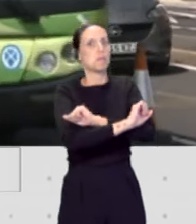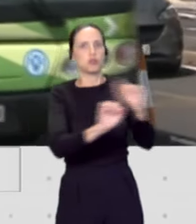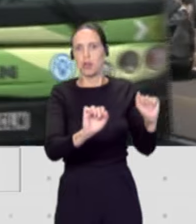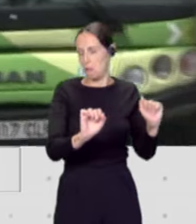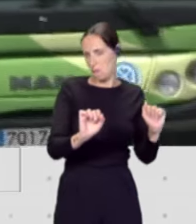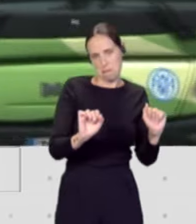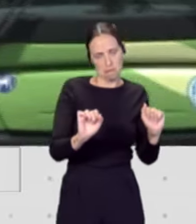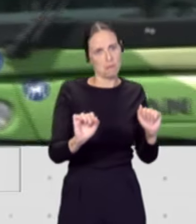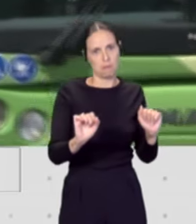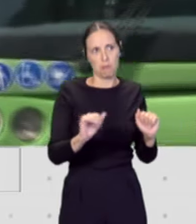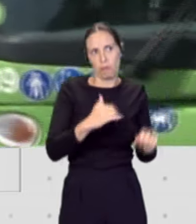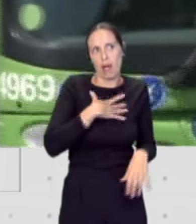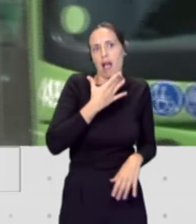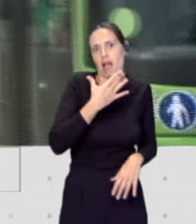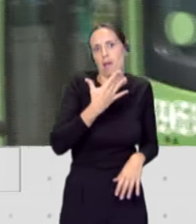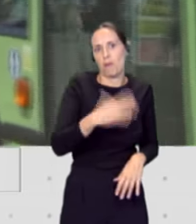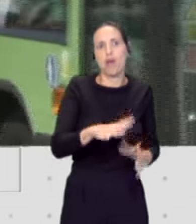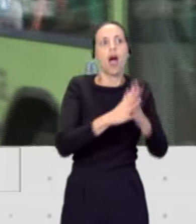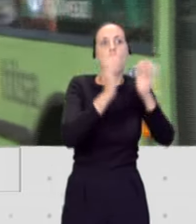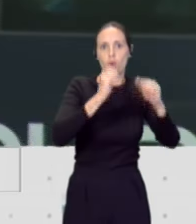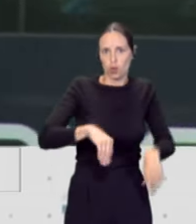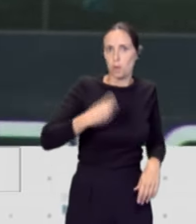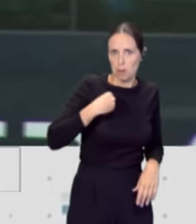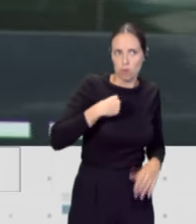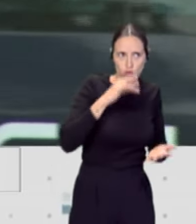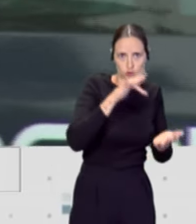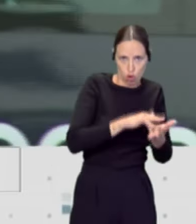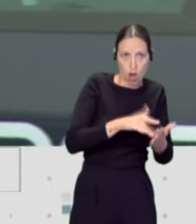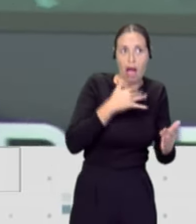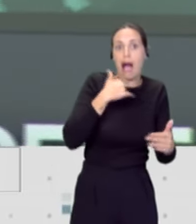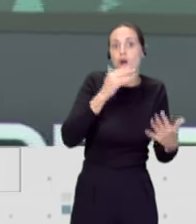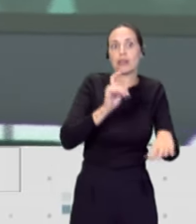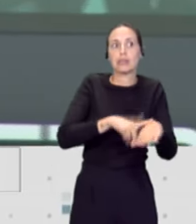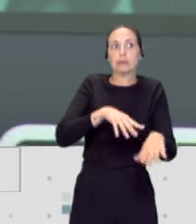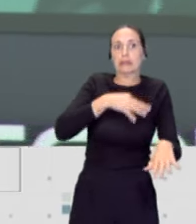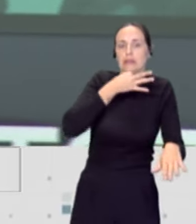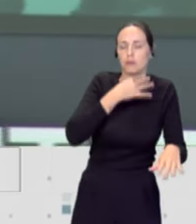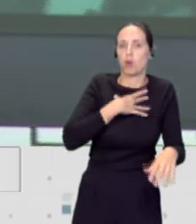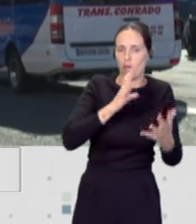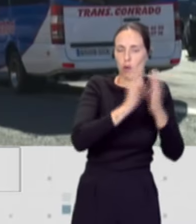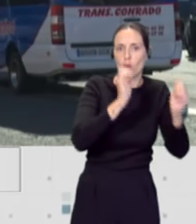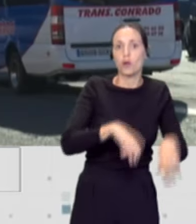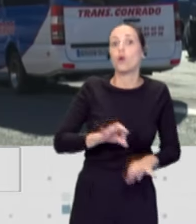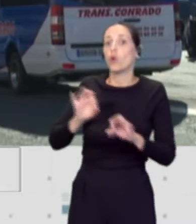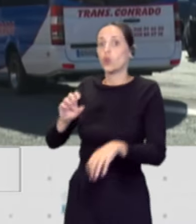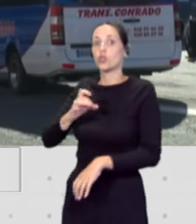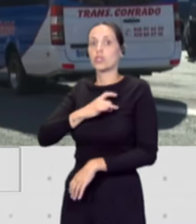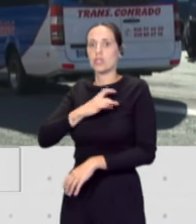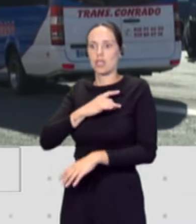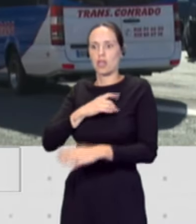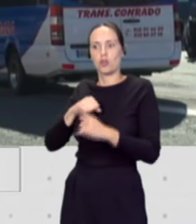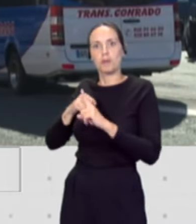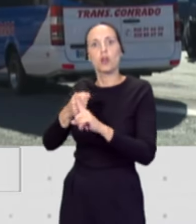logre alcanzar el mismo, aunque sea última hora. La presión mayor parte de los sindicatos para reconocer la peligrosidad